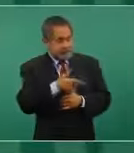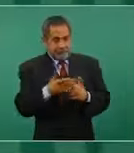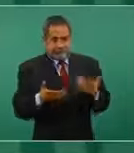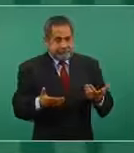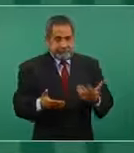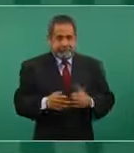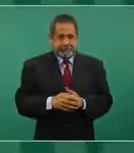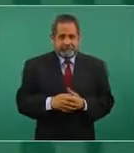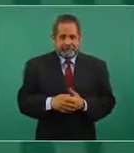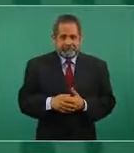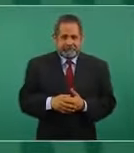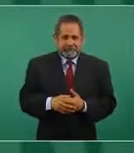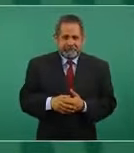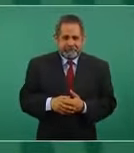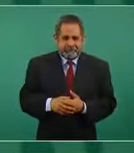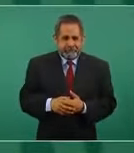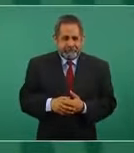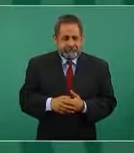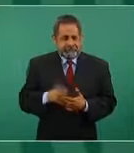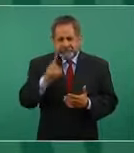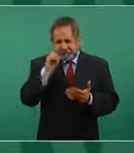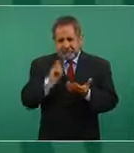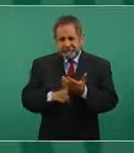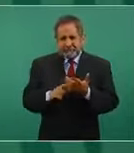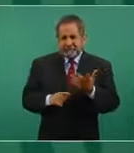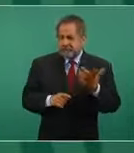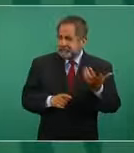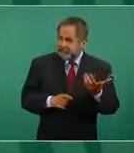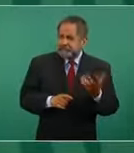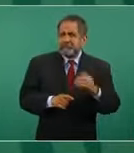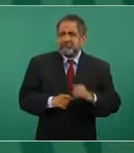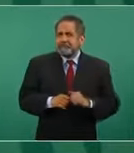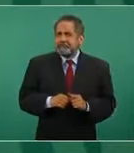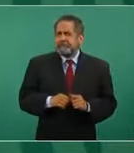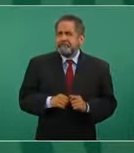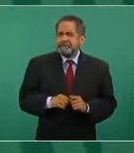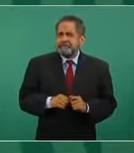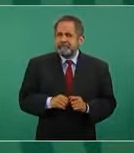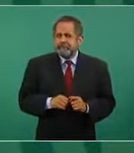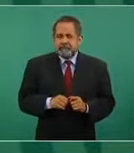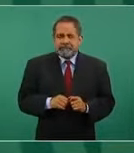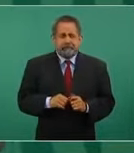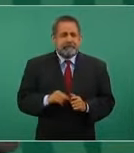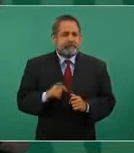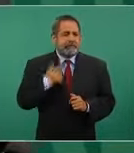¿Creen que Fox